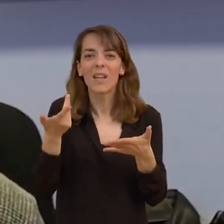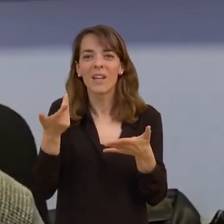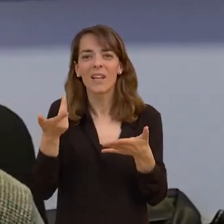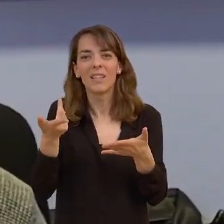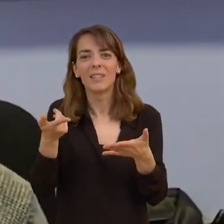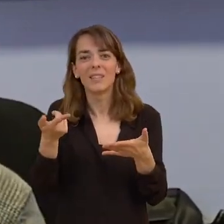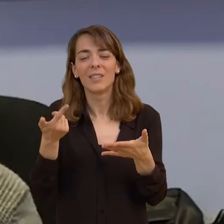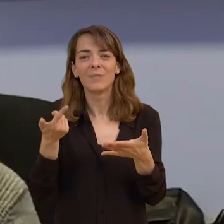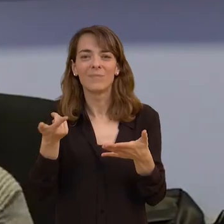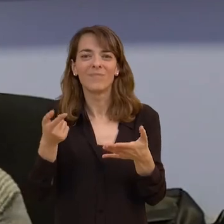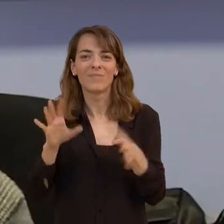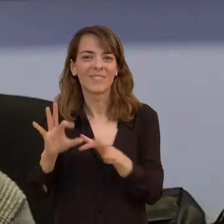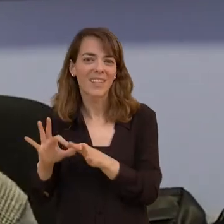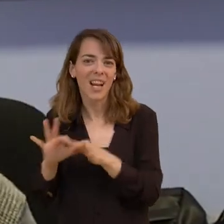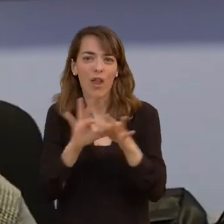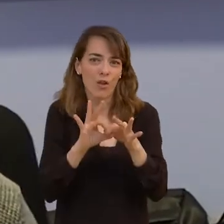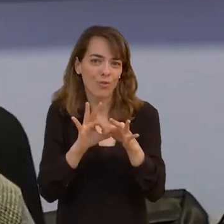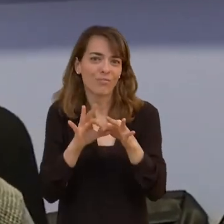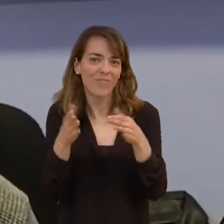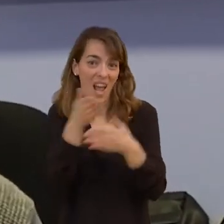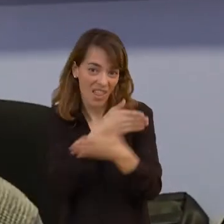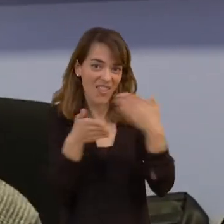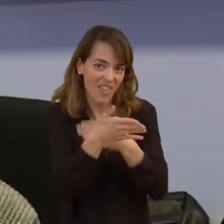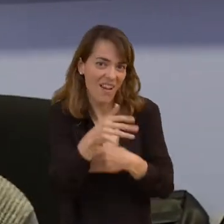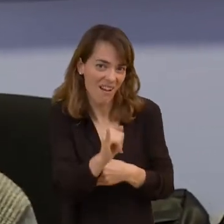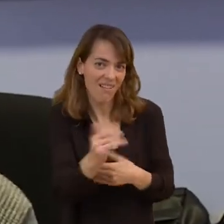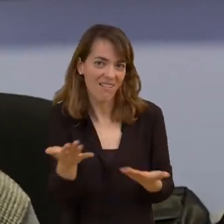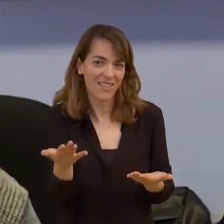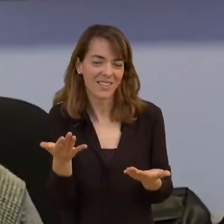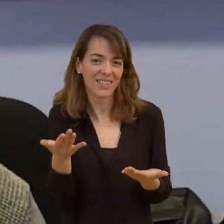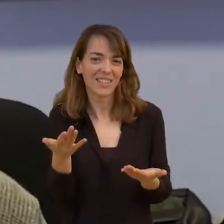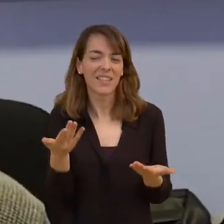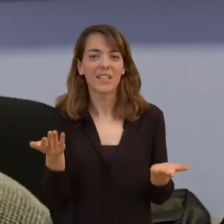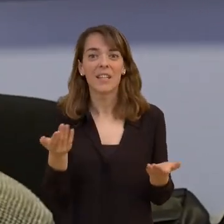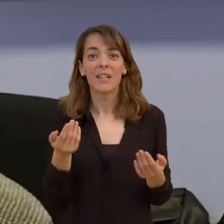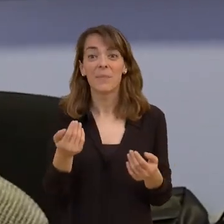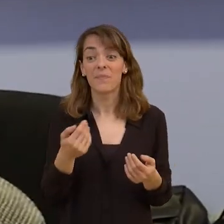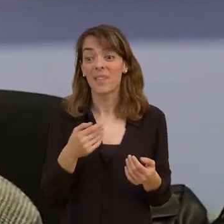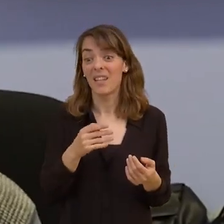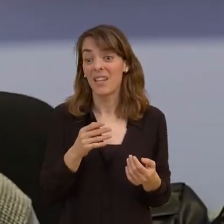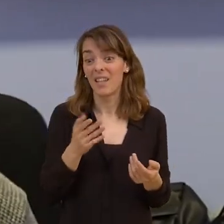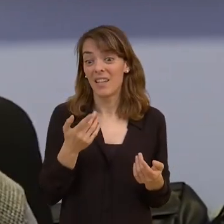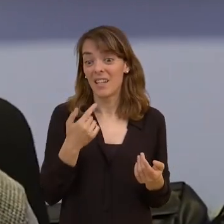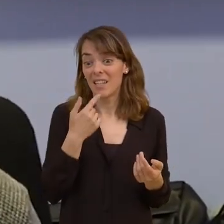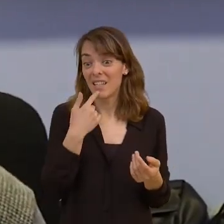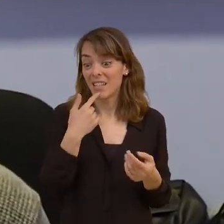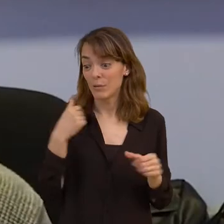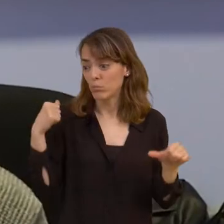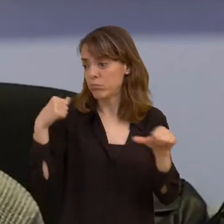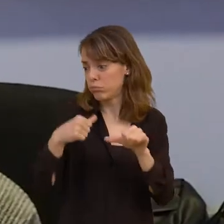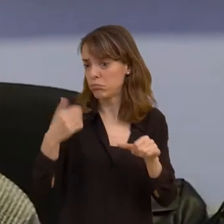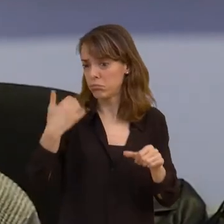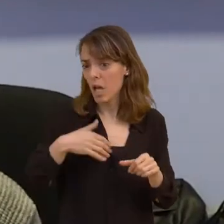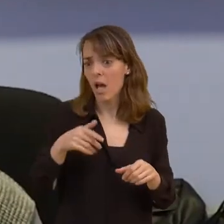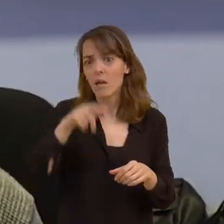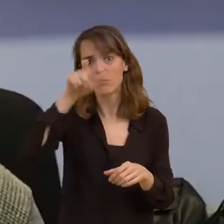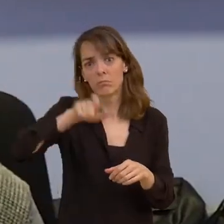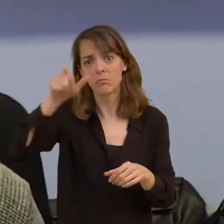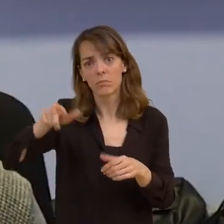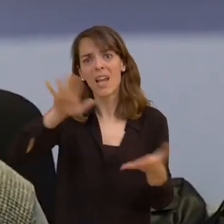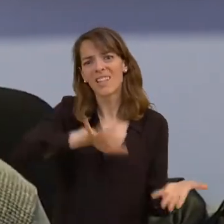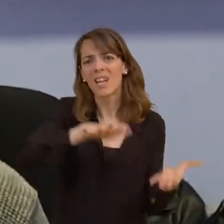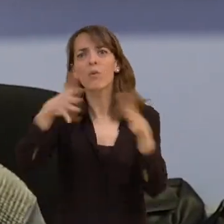también van bastante a la mano de lo que es la accesibilidad y desde Mirá lo que te digo trabajamos siempre con traductores